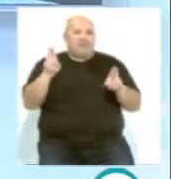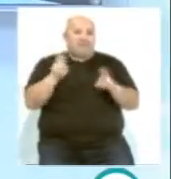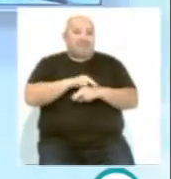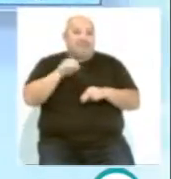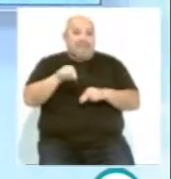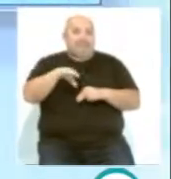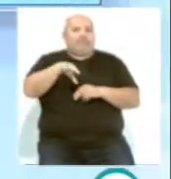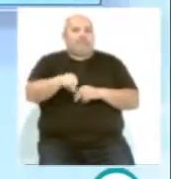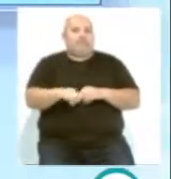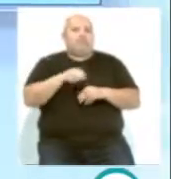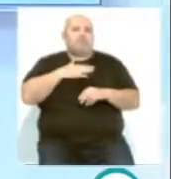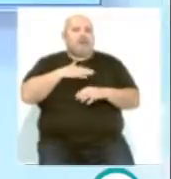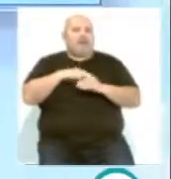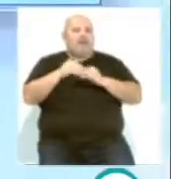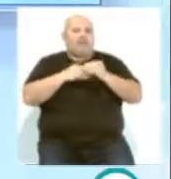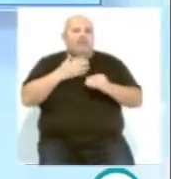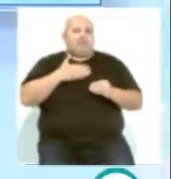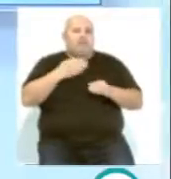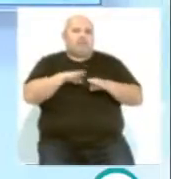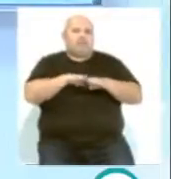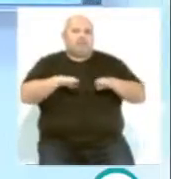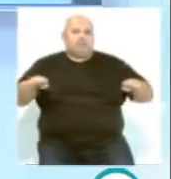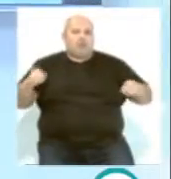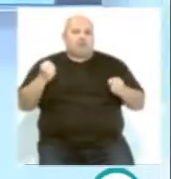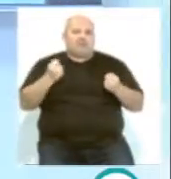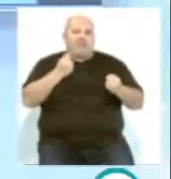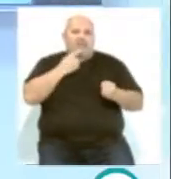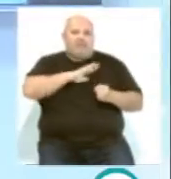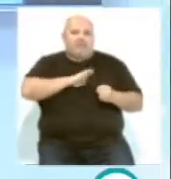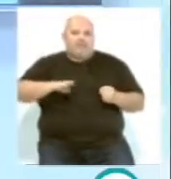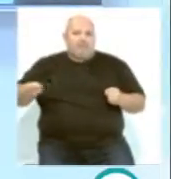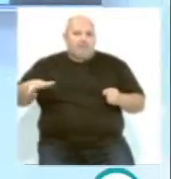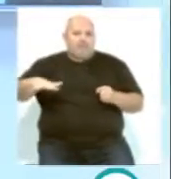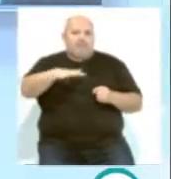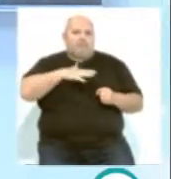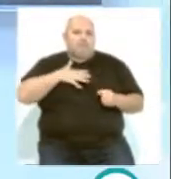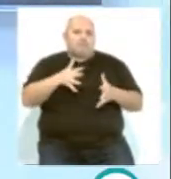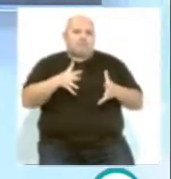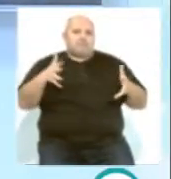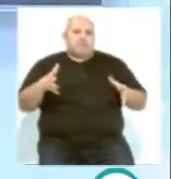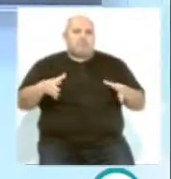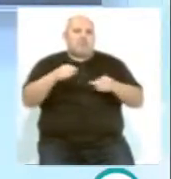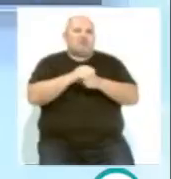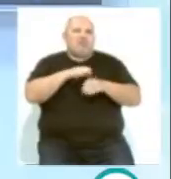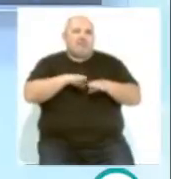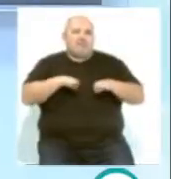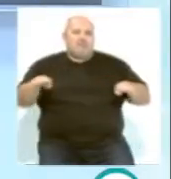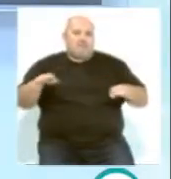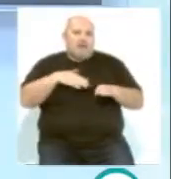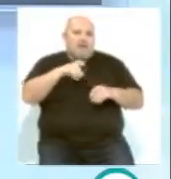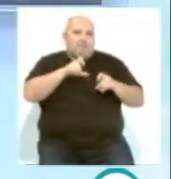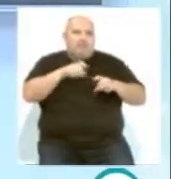público en superficie. Con esta medida se pretende facilitar el estacionamiento en la ciudad creando bolsas de aparcamiento